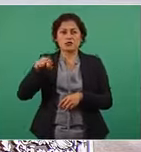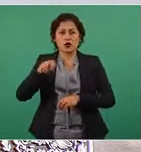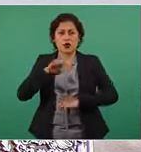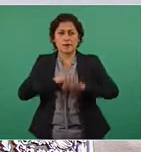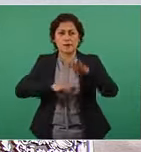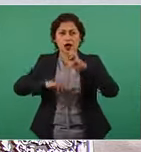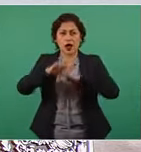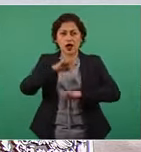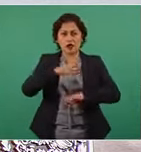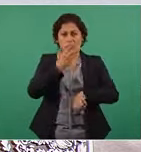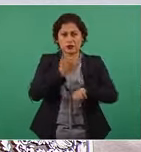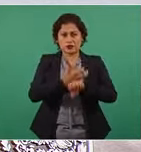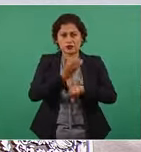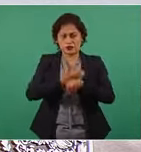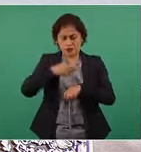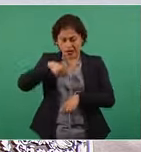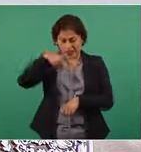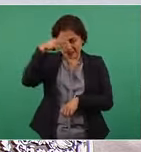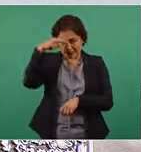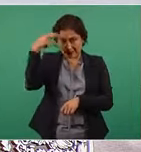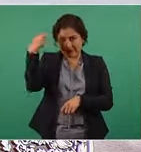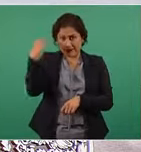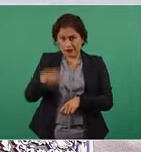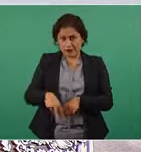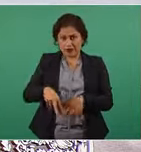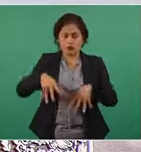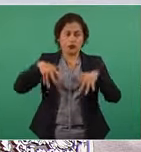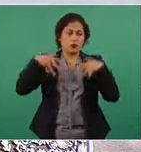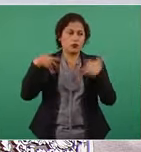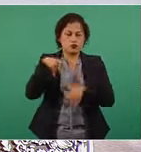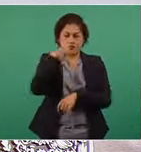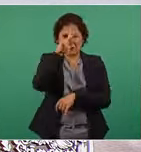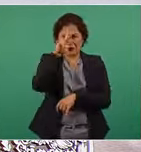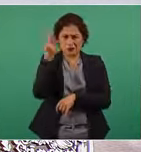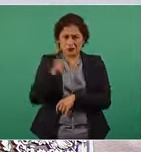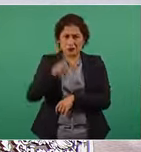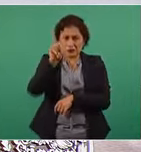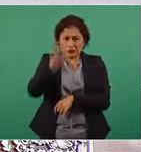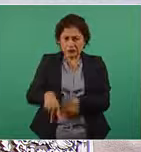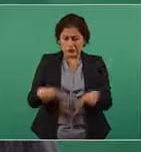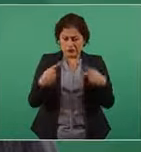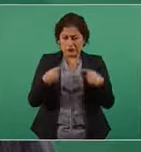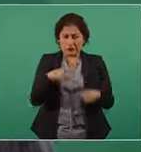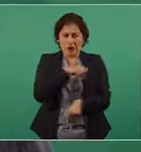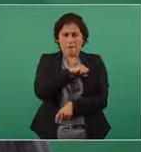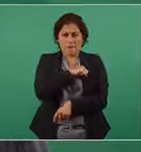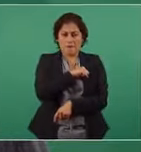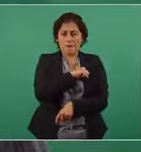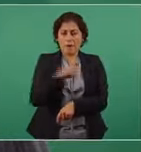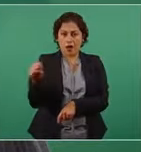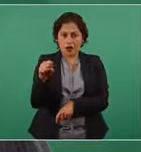tan malo y perverso como Wilson